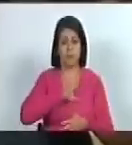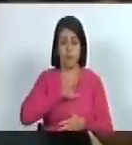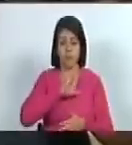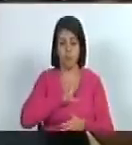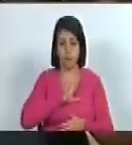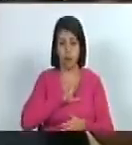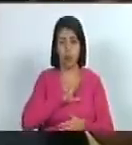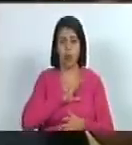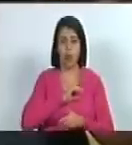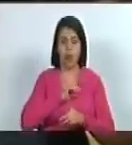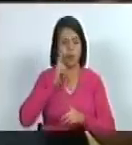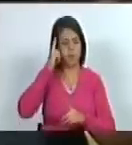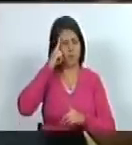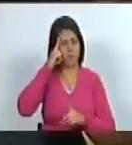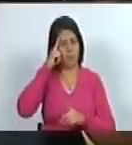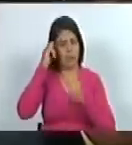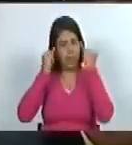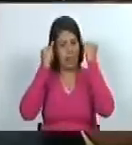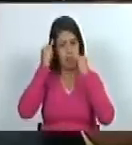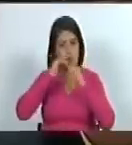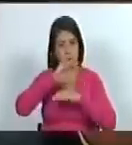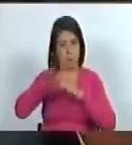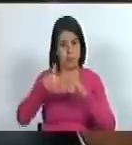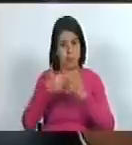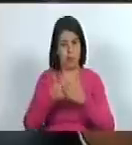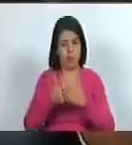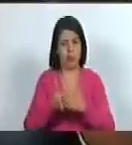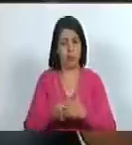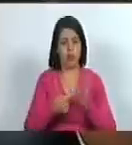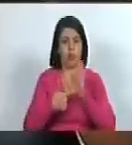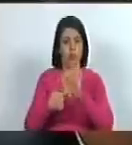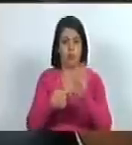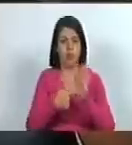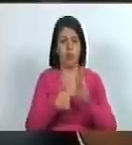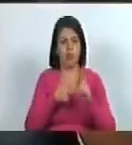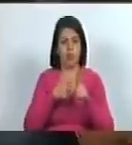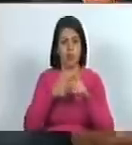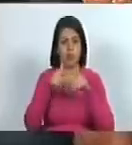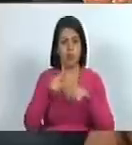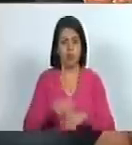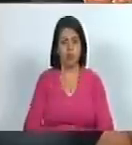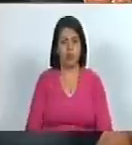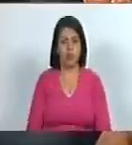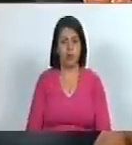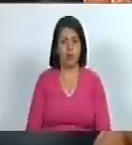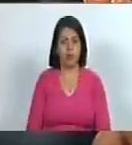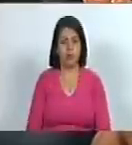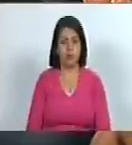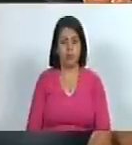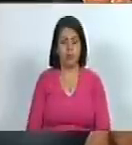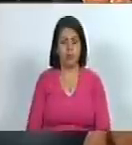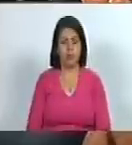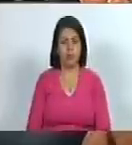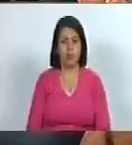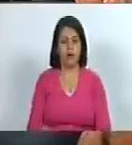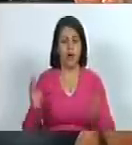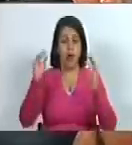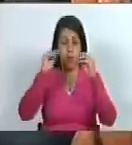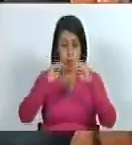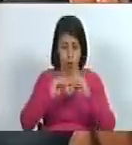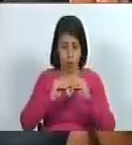para hacer algo eso lo lo manifestó Aristóteles el presente acuerdo